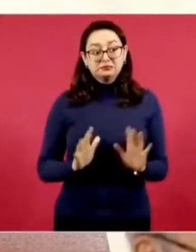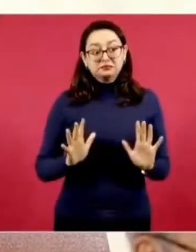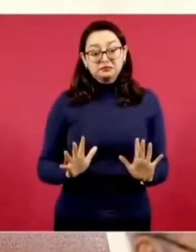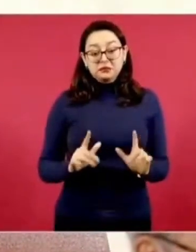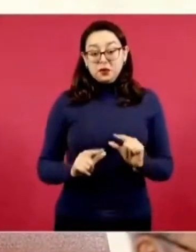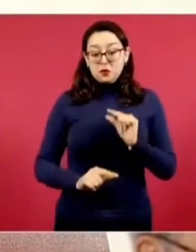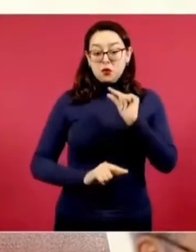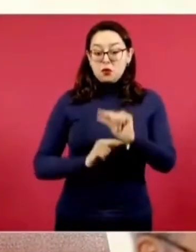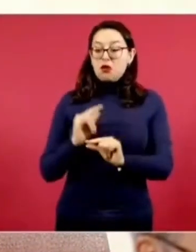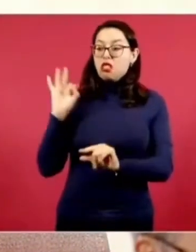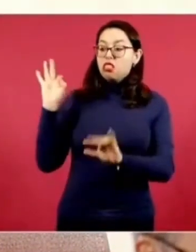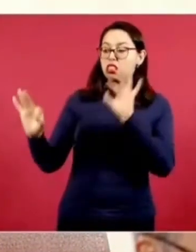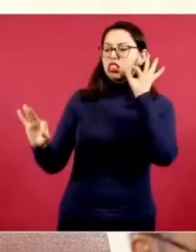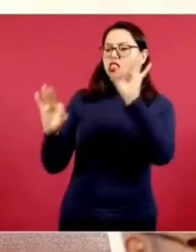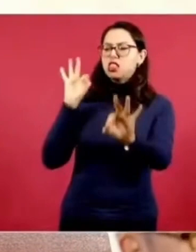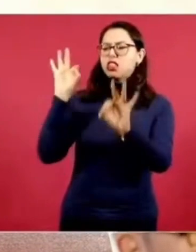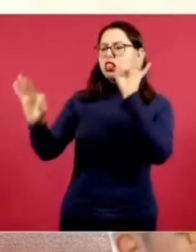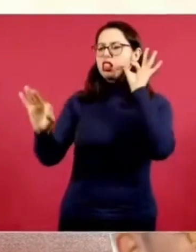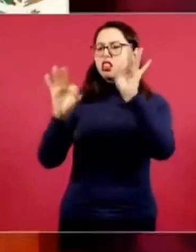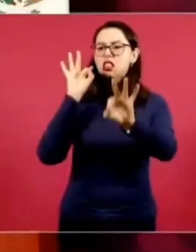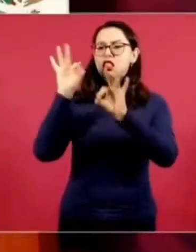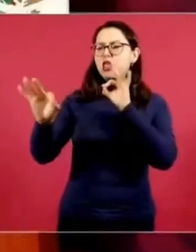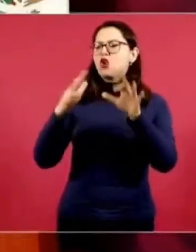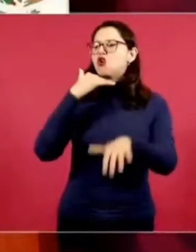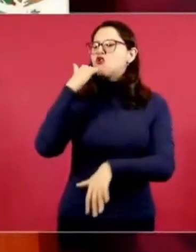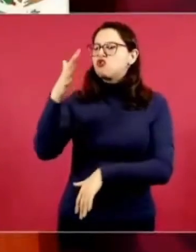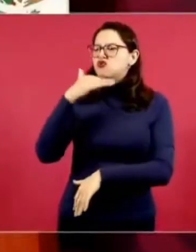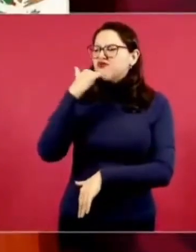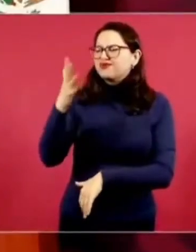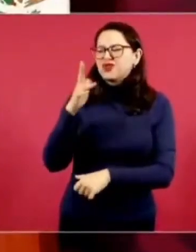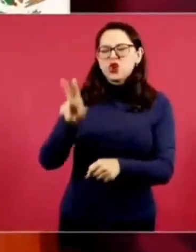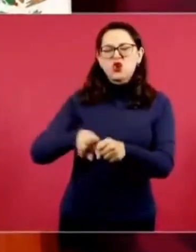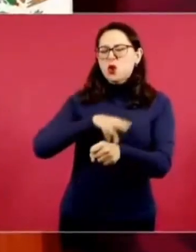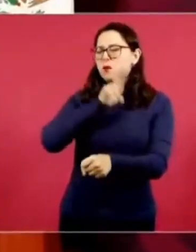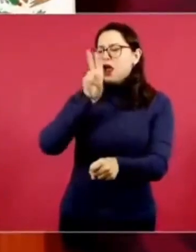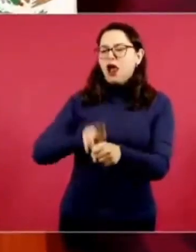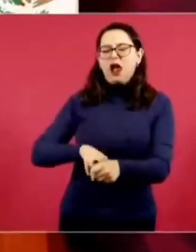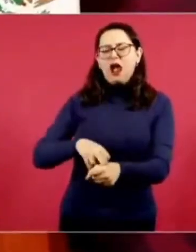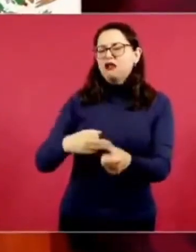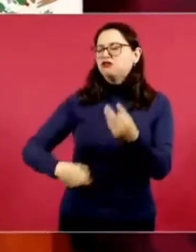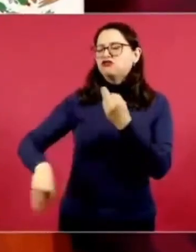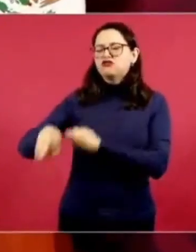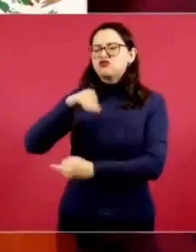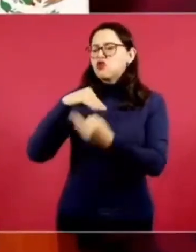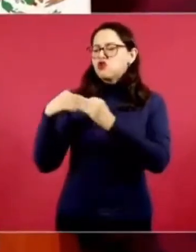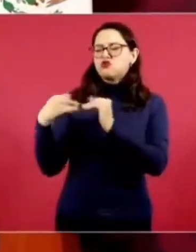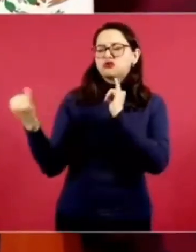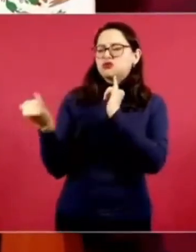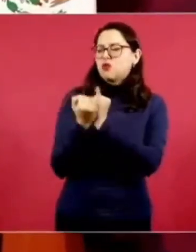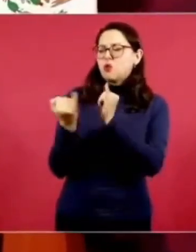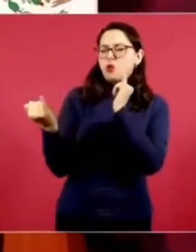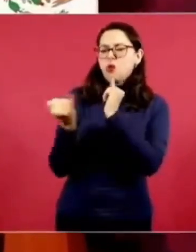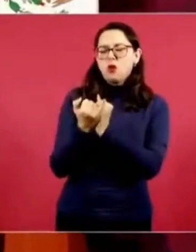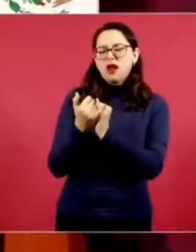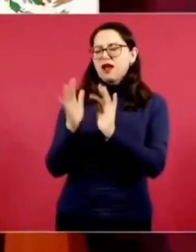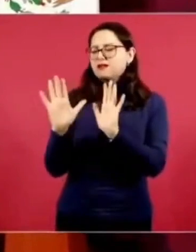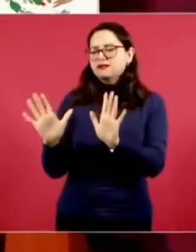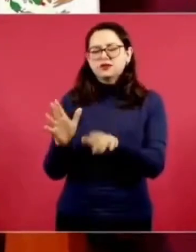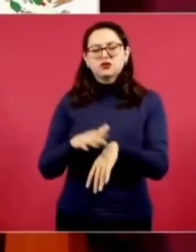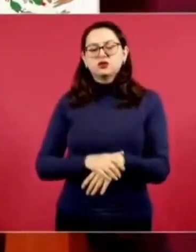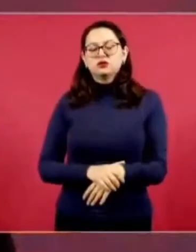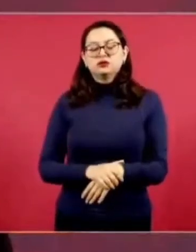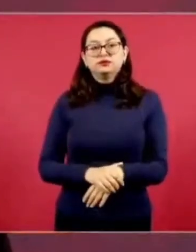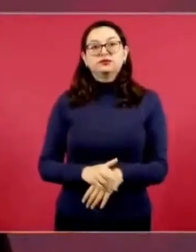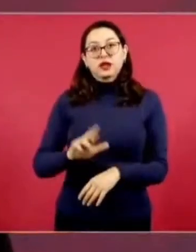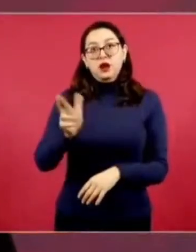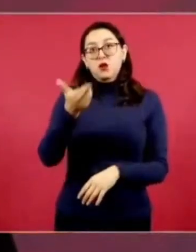decía don Jesús Silva